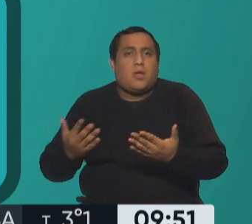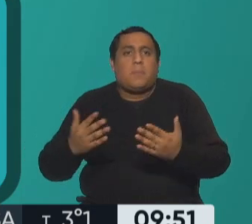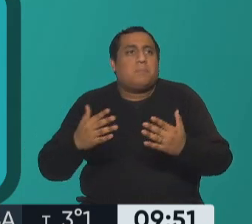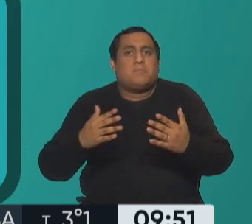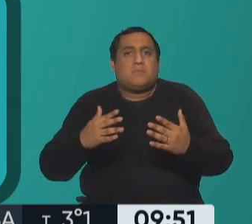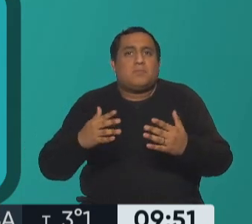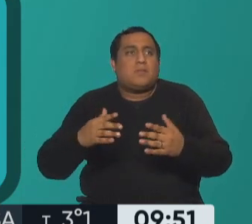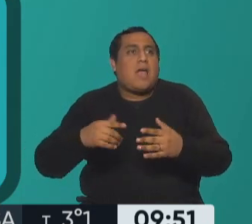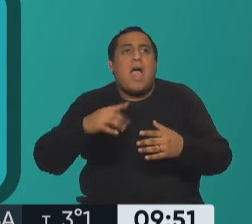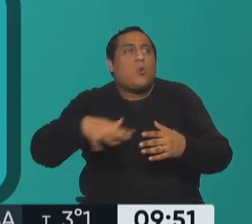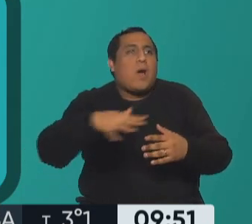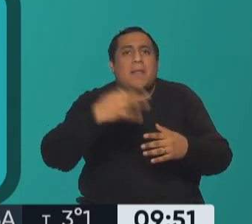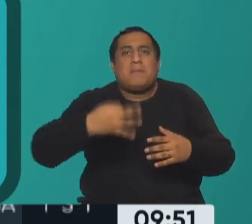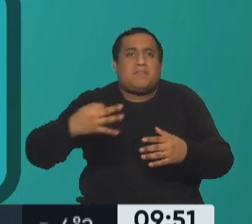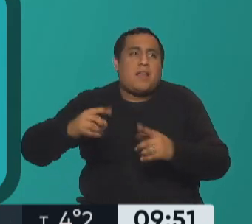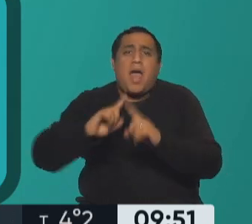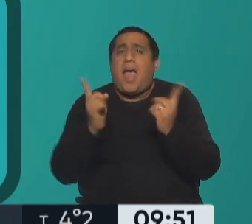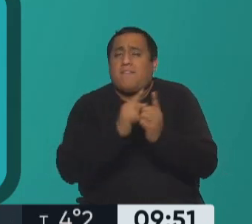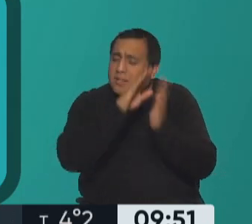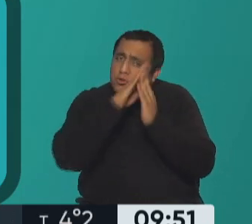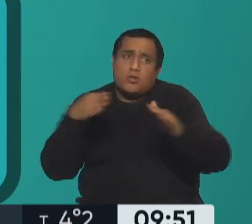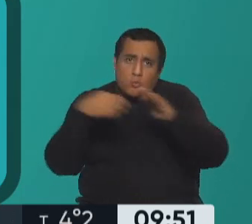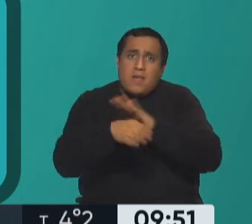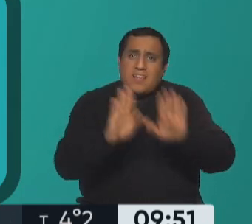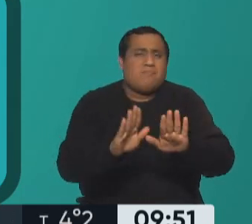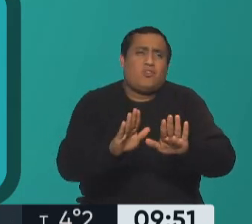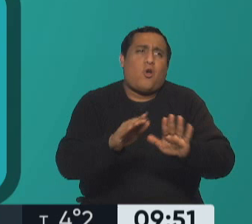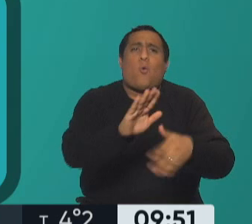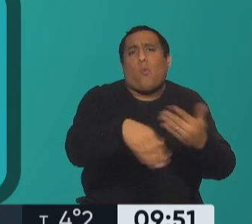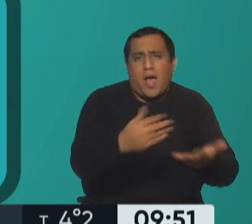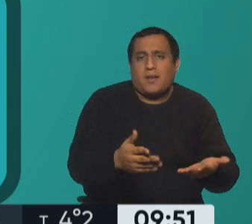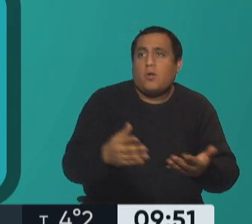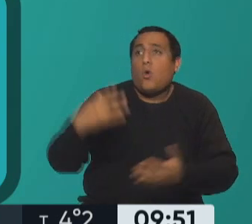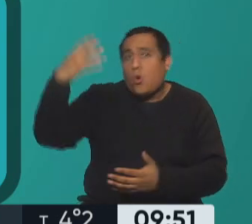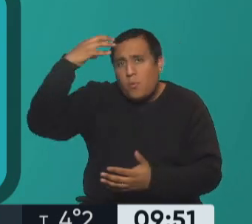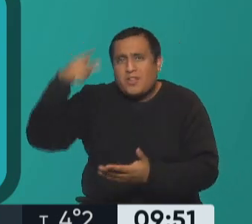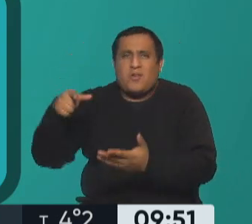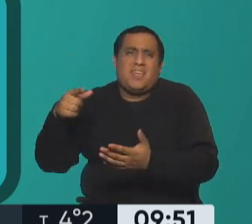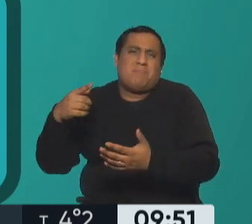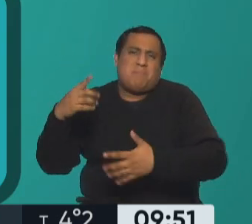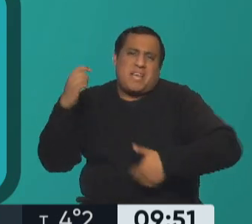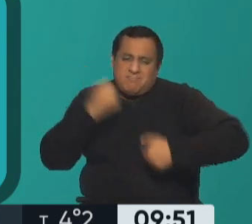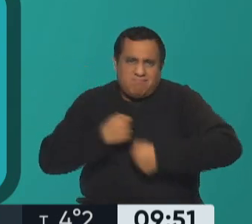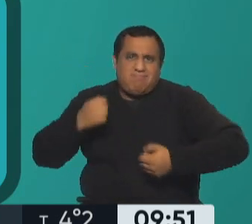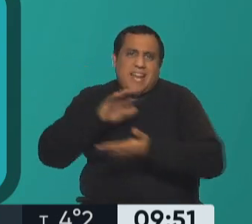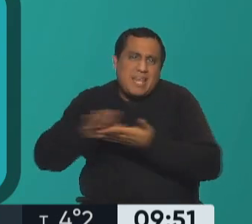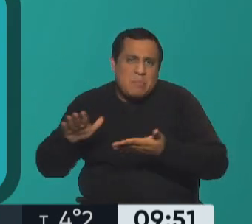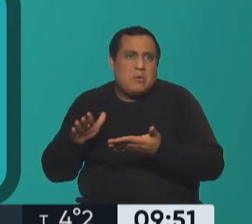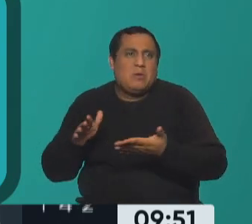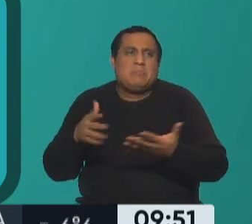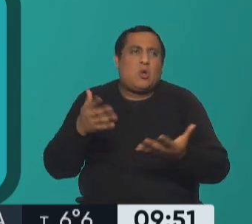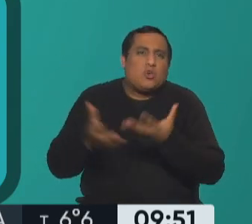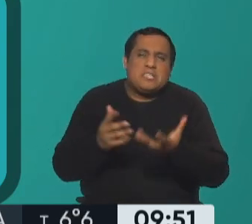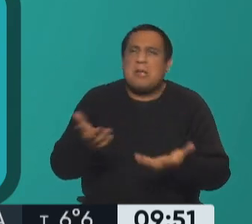para encerrar a un chico en el cuarto no porque es un lugar para dormir o para jugar el baño no porque es el lugar de la higiene la cosa no sé me parece que es